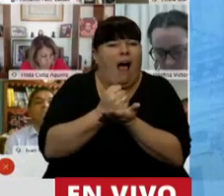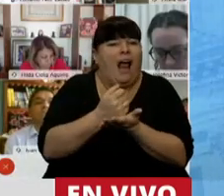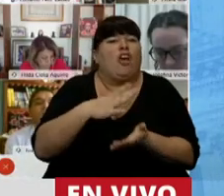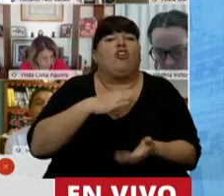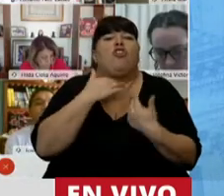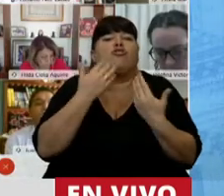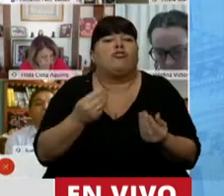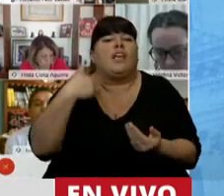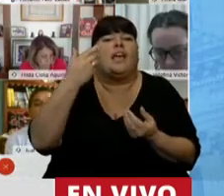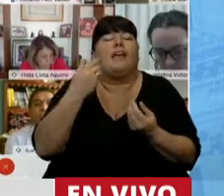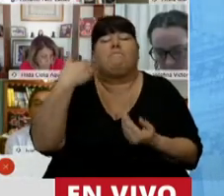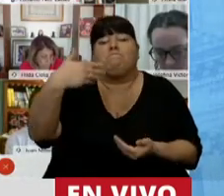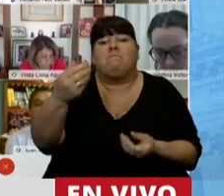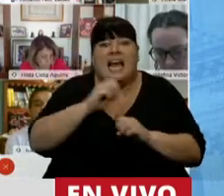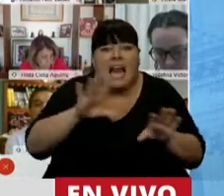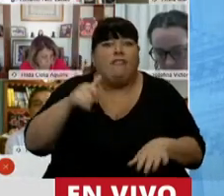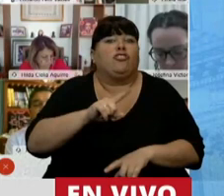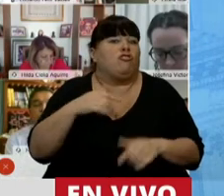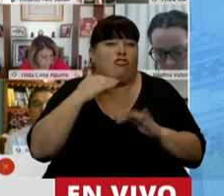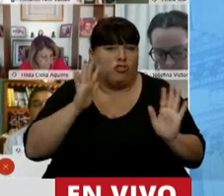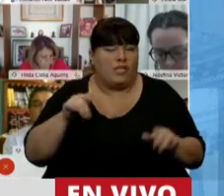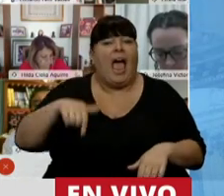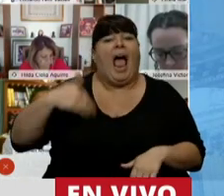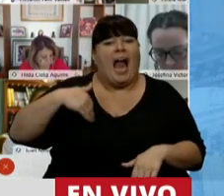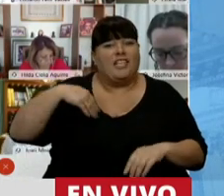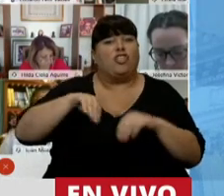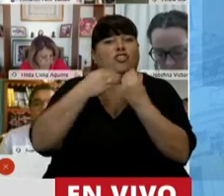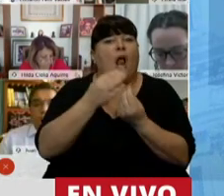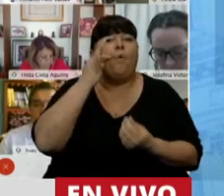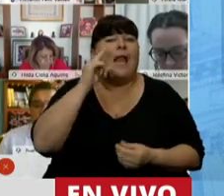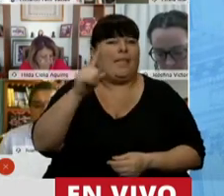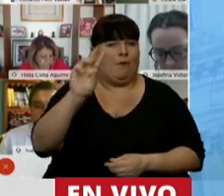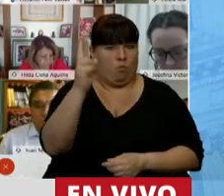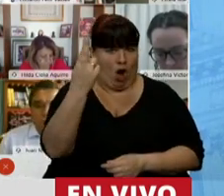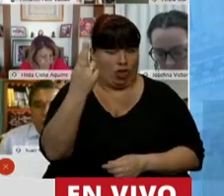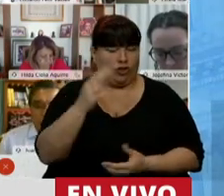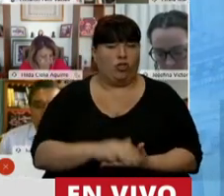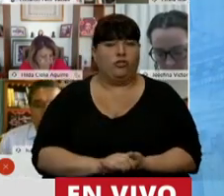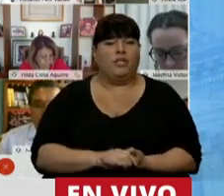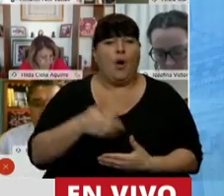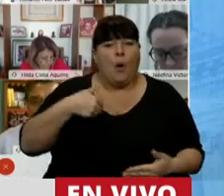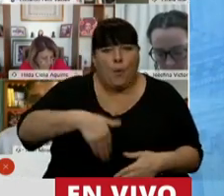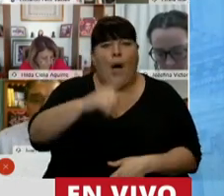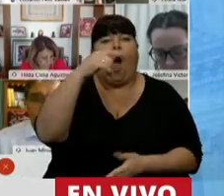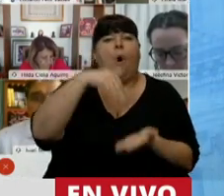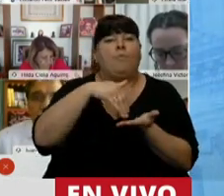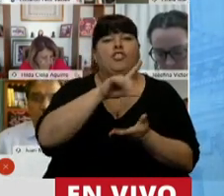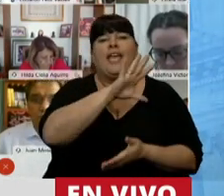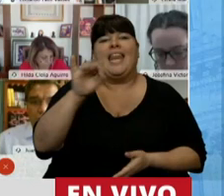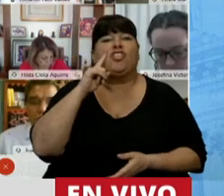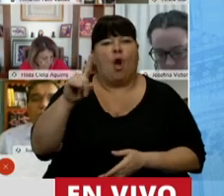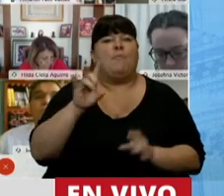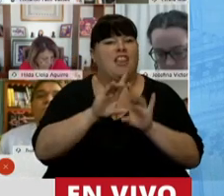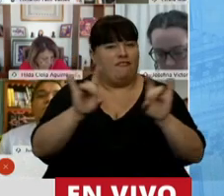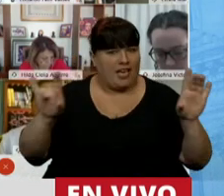todavía ni siquiera sabemos qué magnitud van a tener. En nuestro país ya tenemos 40.000 muertos y nos acercamos al millón y medio de